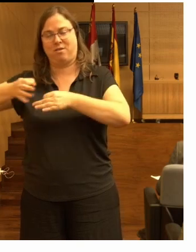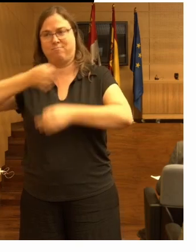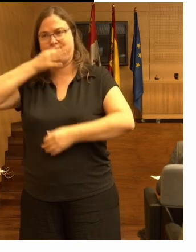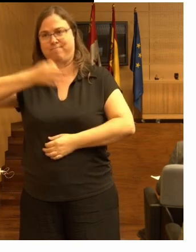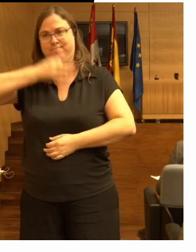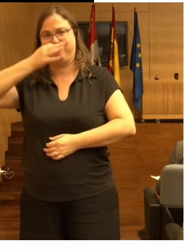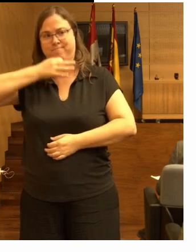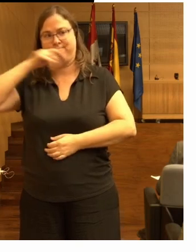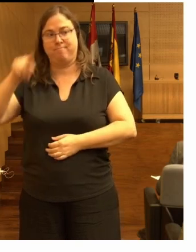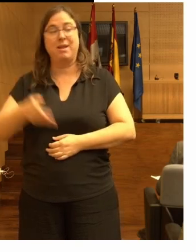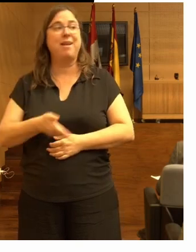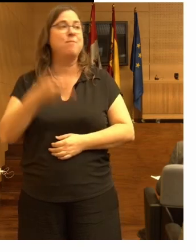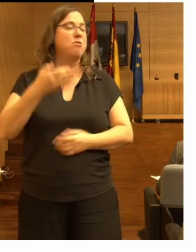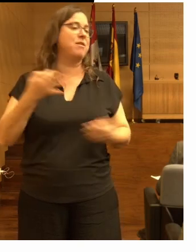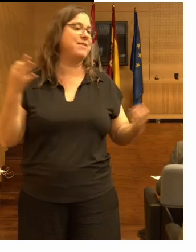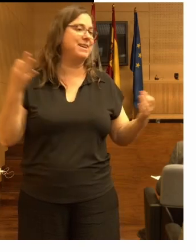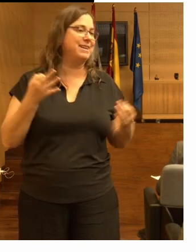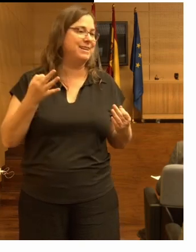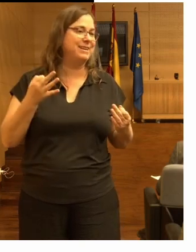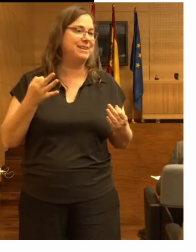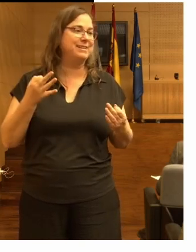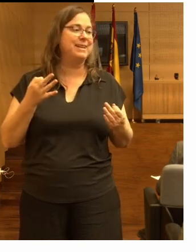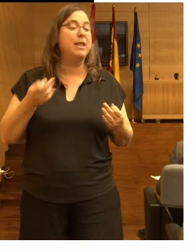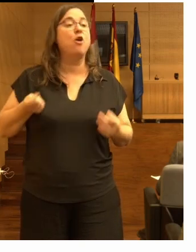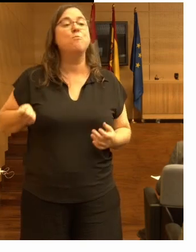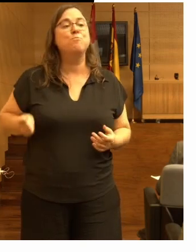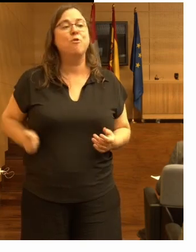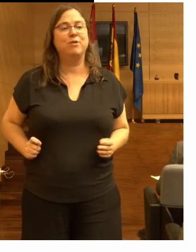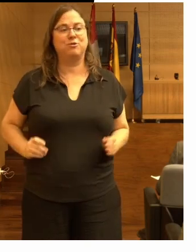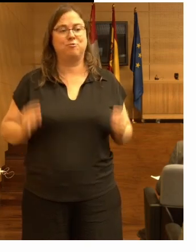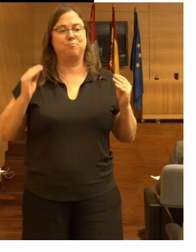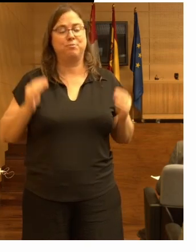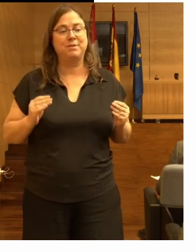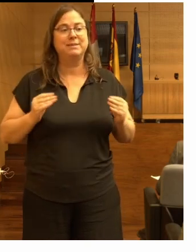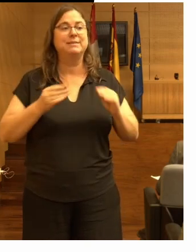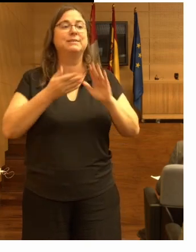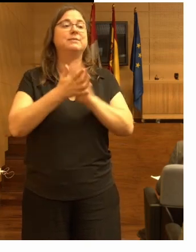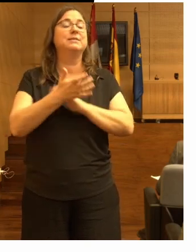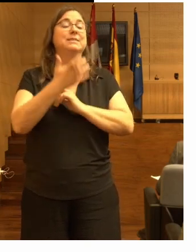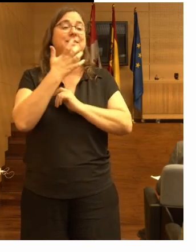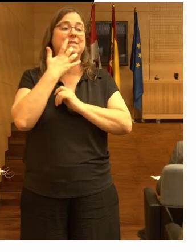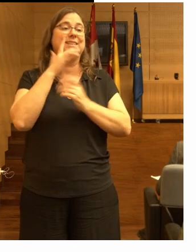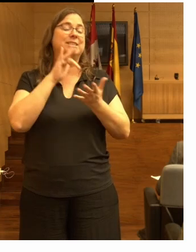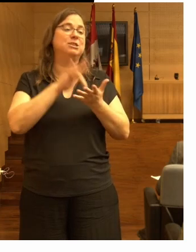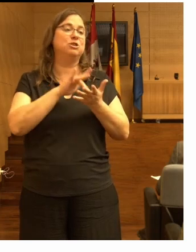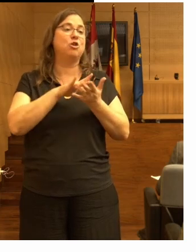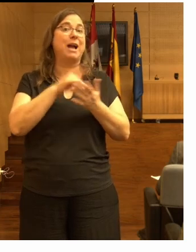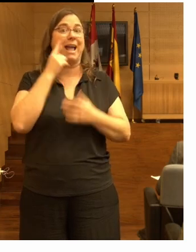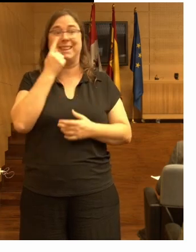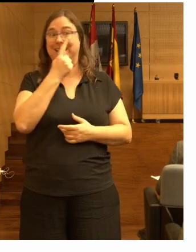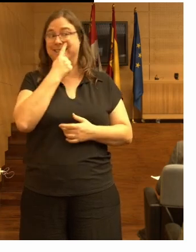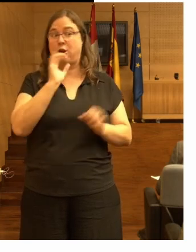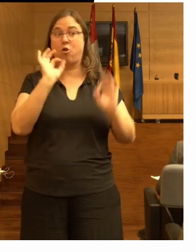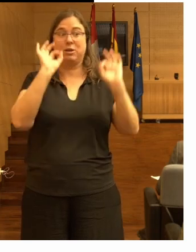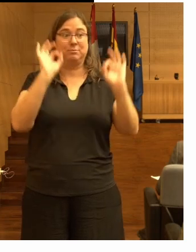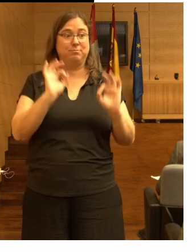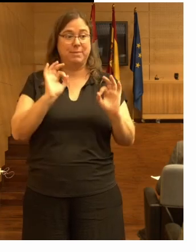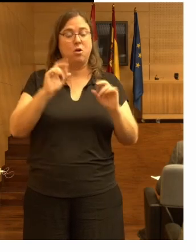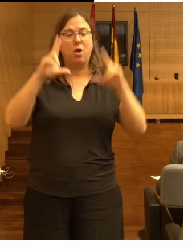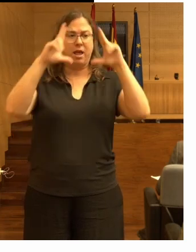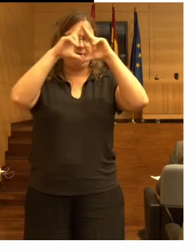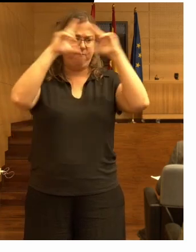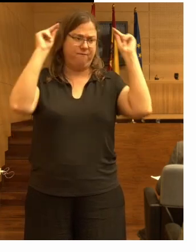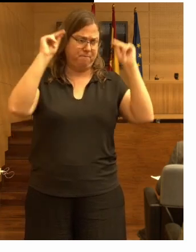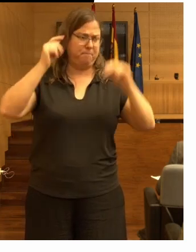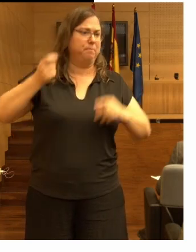es importante tener un estándar profesional por tanto si hay un testigo un testigo experto una enfermera o un